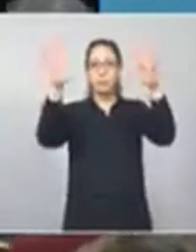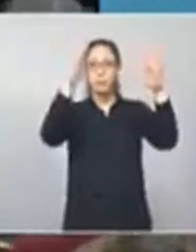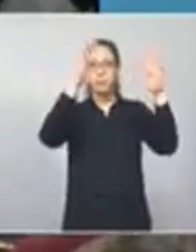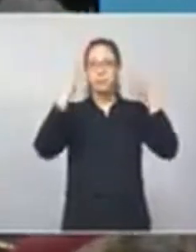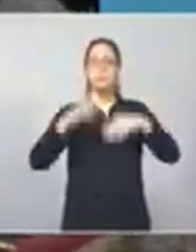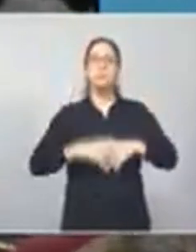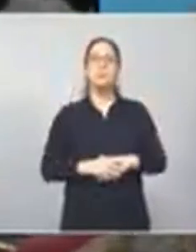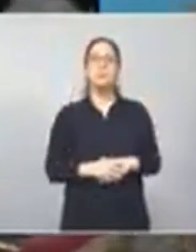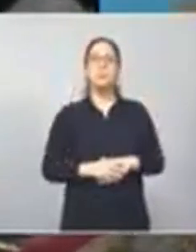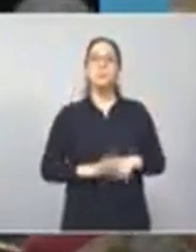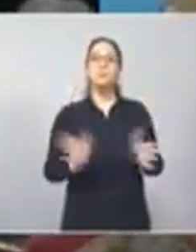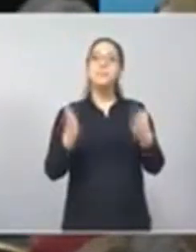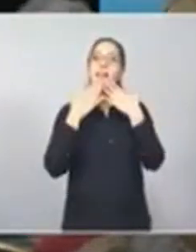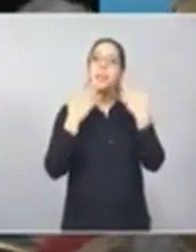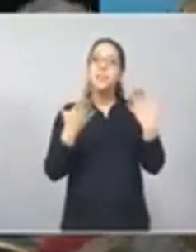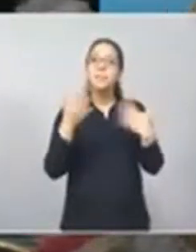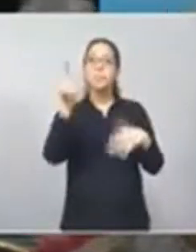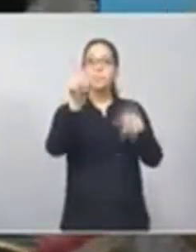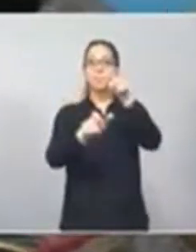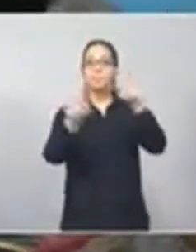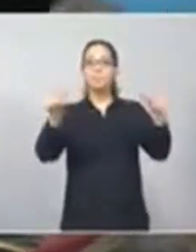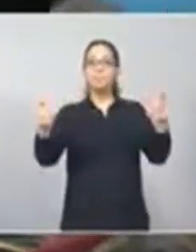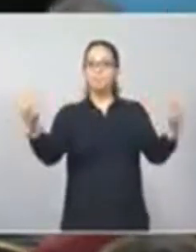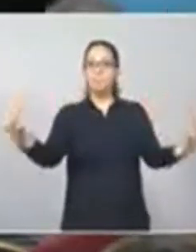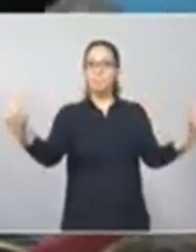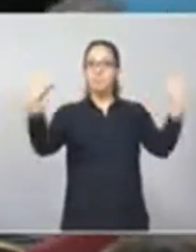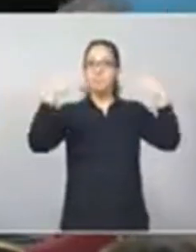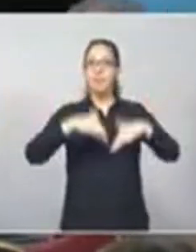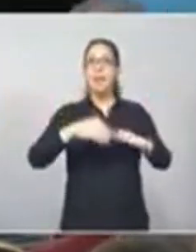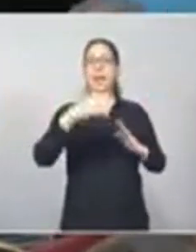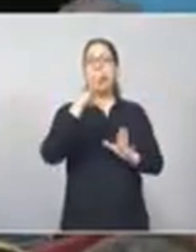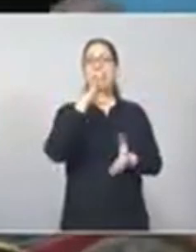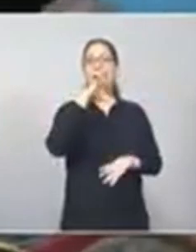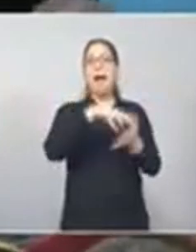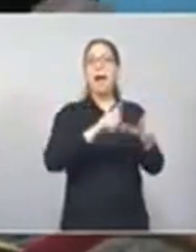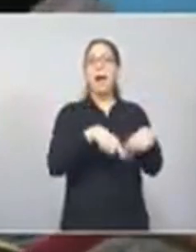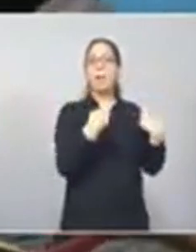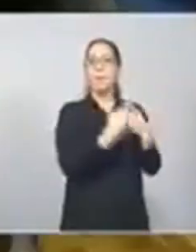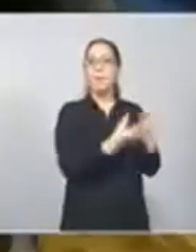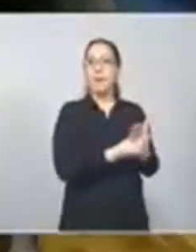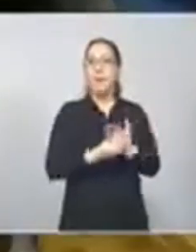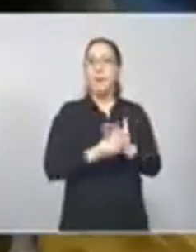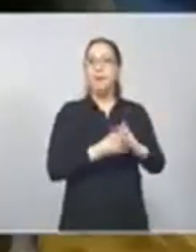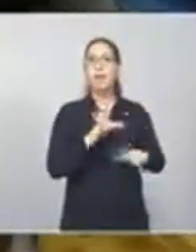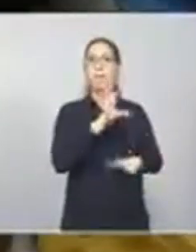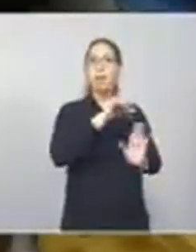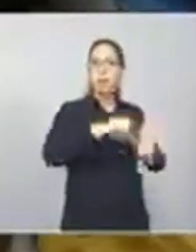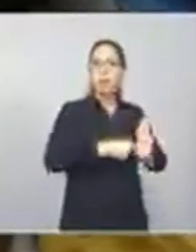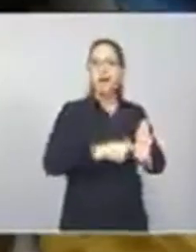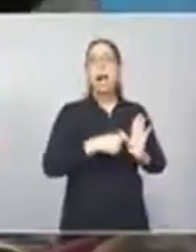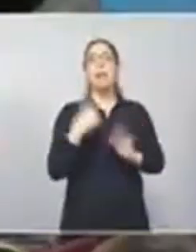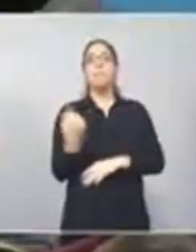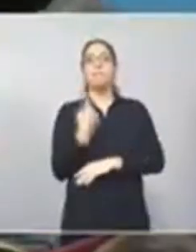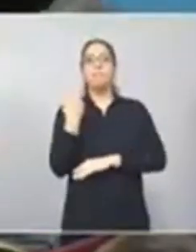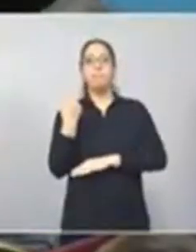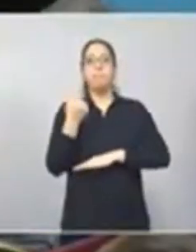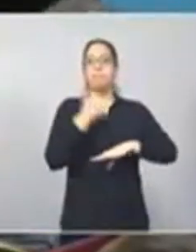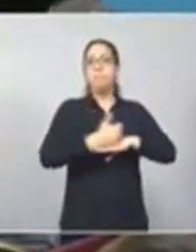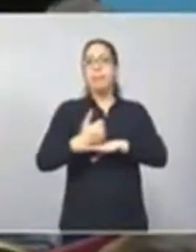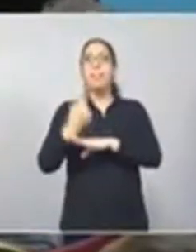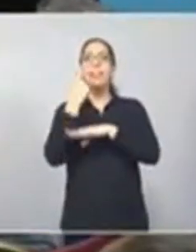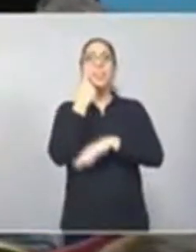Agradecemos la presencia de miembros del Gabinete Provincial, autoridades legislativas, intendentes e